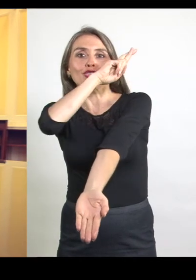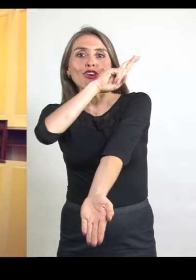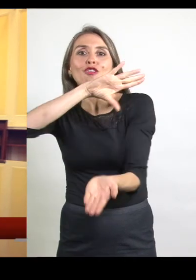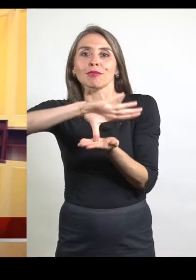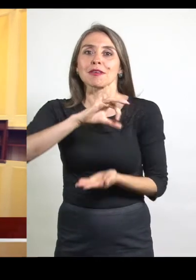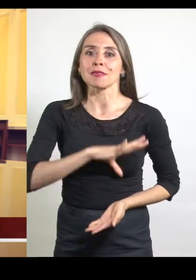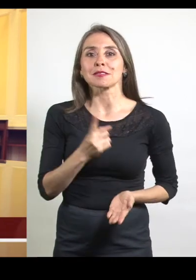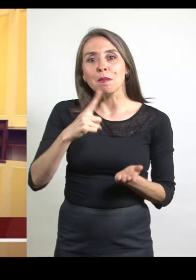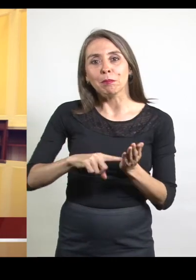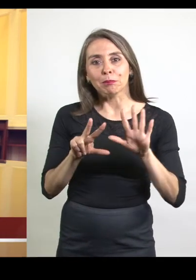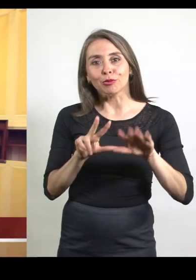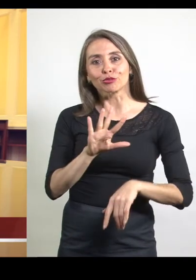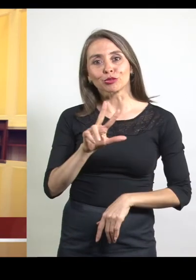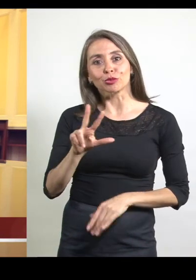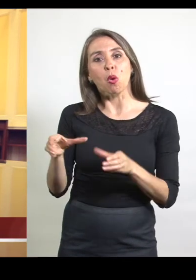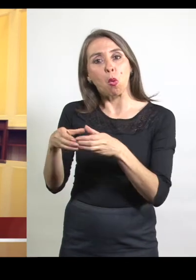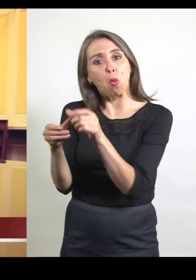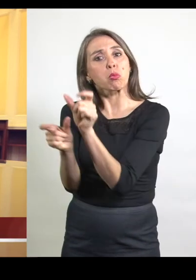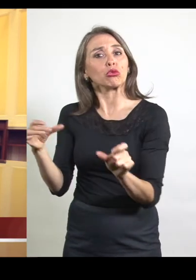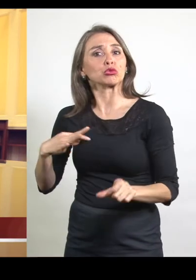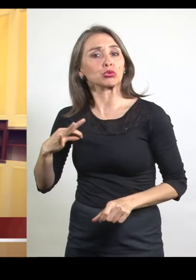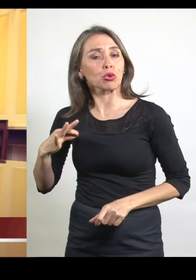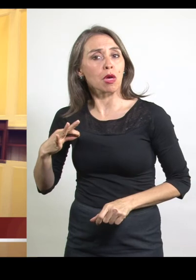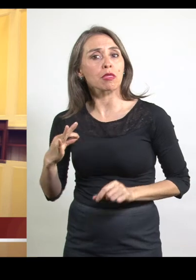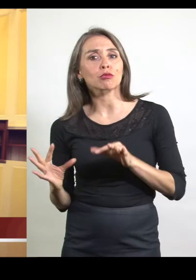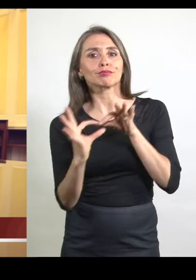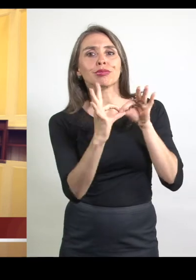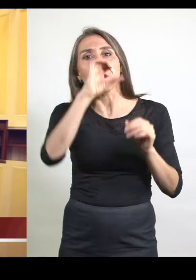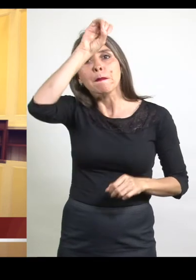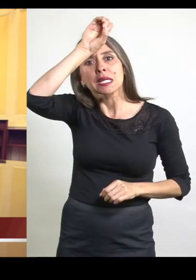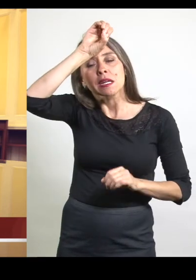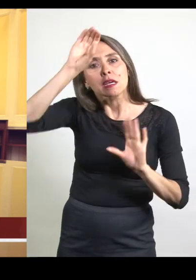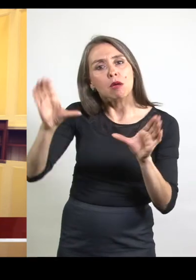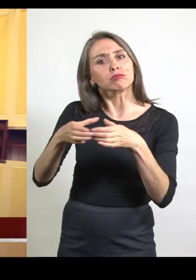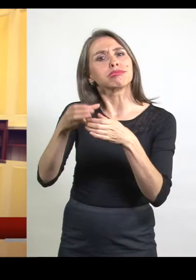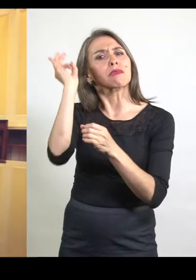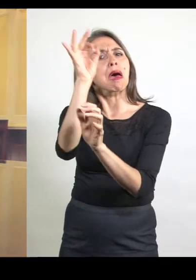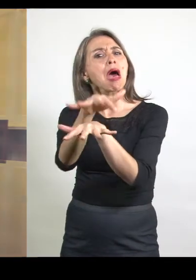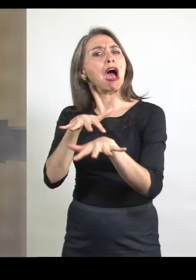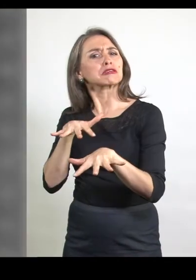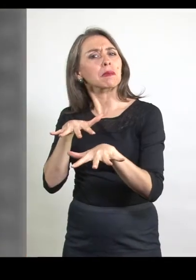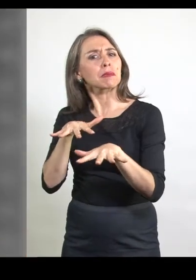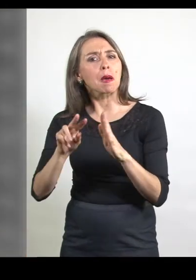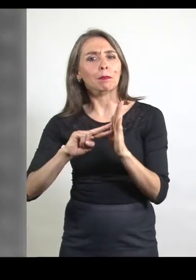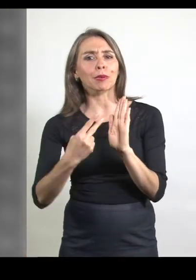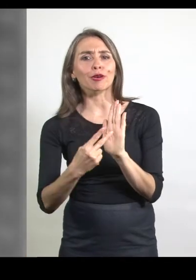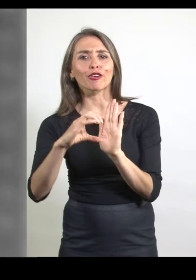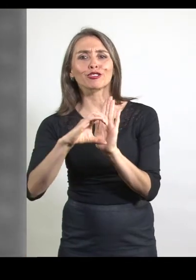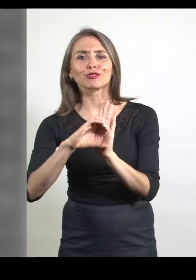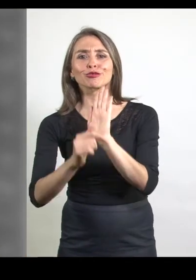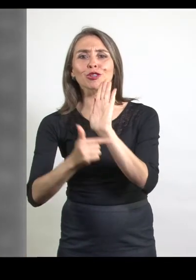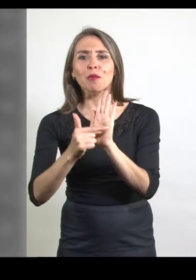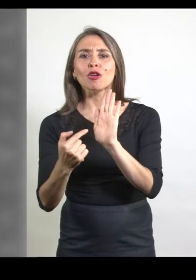En 1858, un grupo de ciudadanos ligados a la minería formaron una asamblea constituyente que pretendió